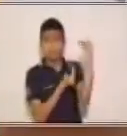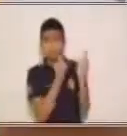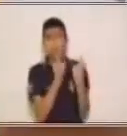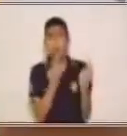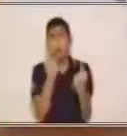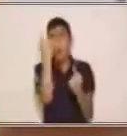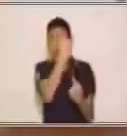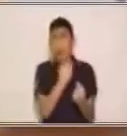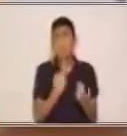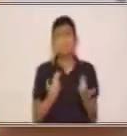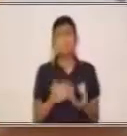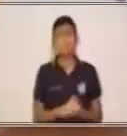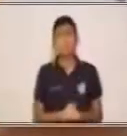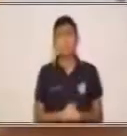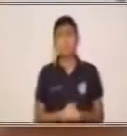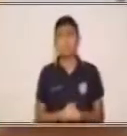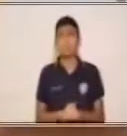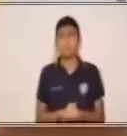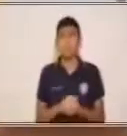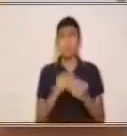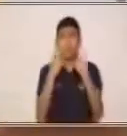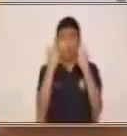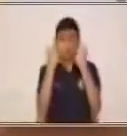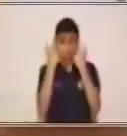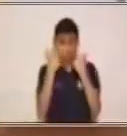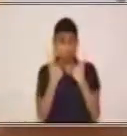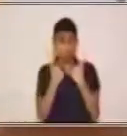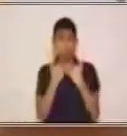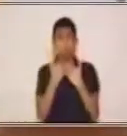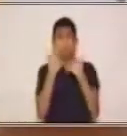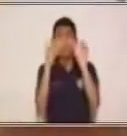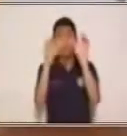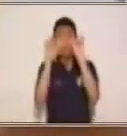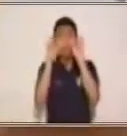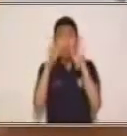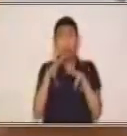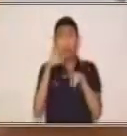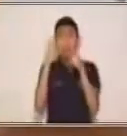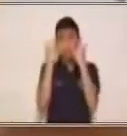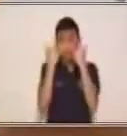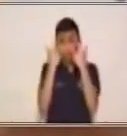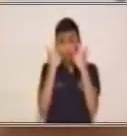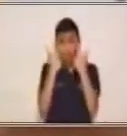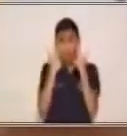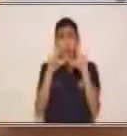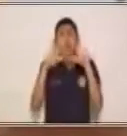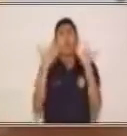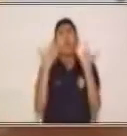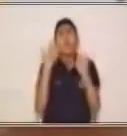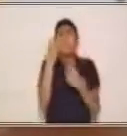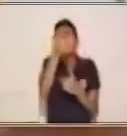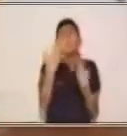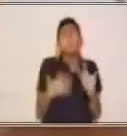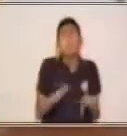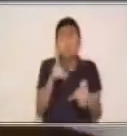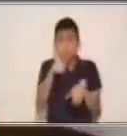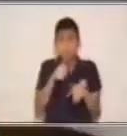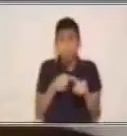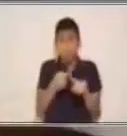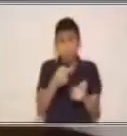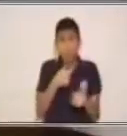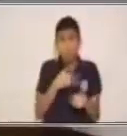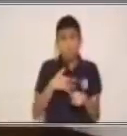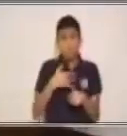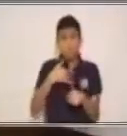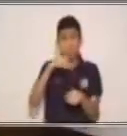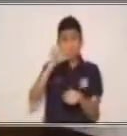Ese niño está triste. Está llorando, ¿verdad? ¿Cómo hacemos nosotros nuestra cara cuando estamos